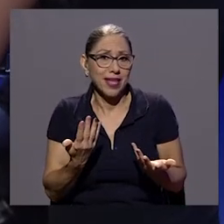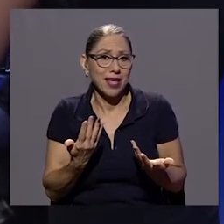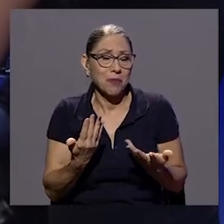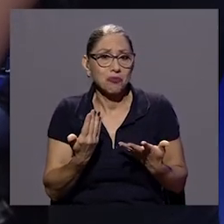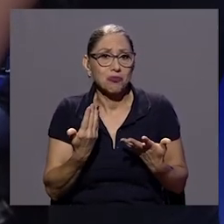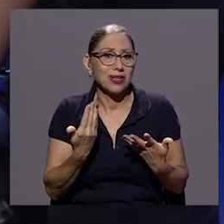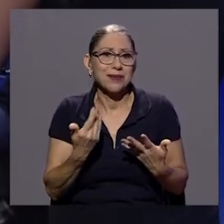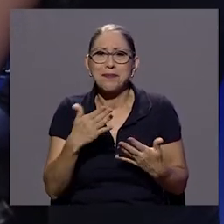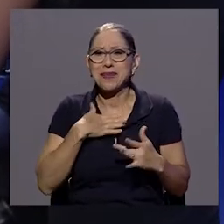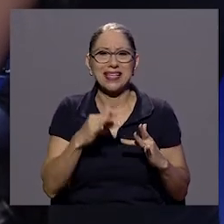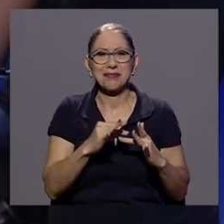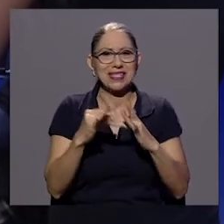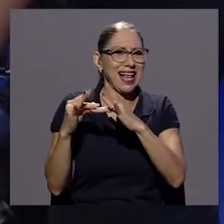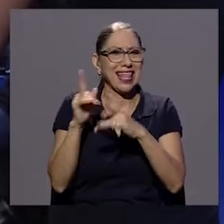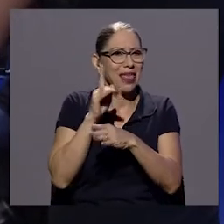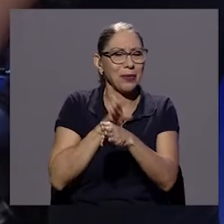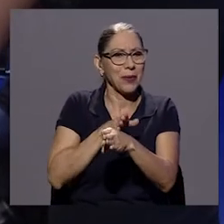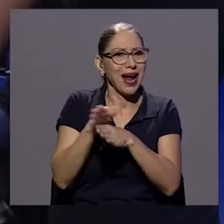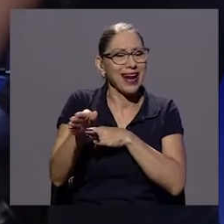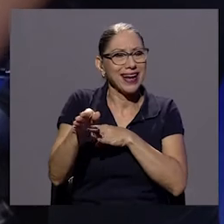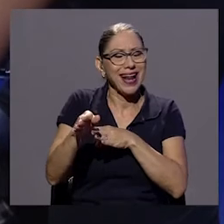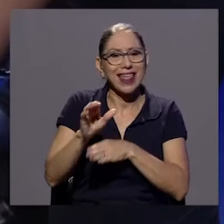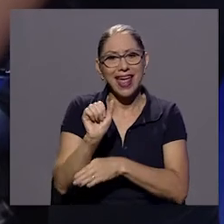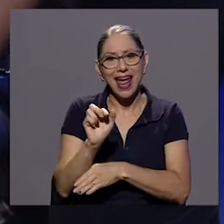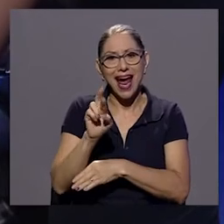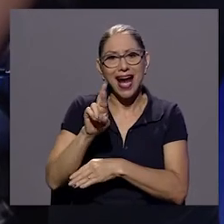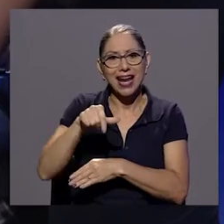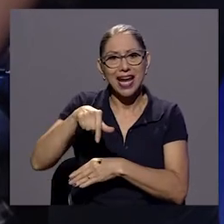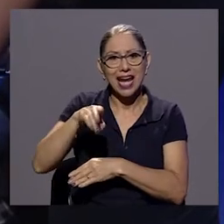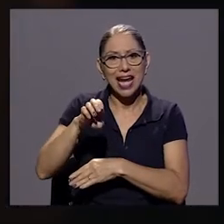pues no no es mi especialidad tampoco verdad necesariamente